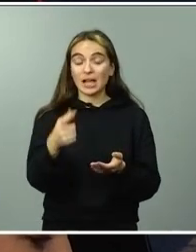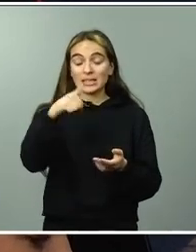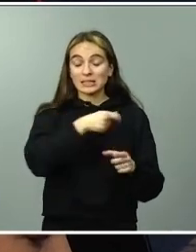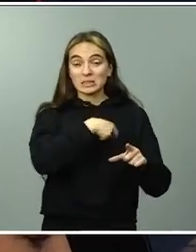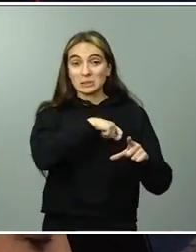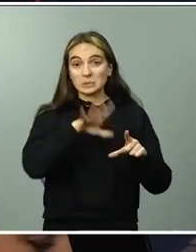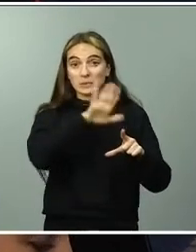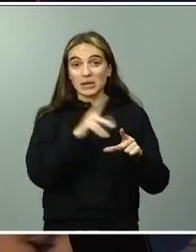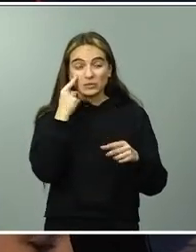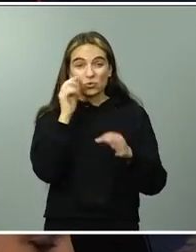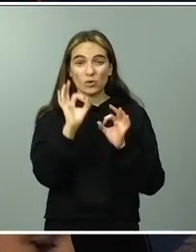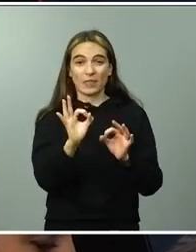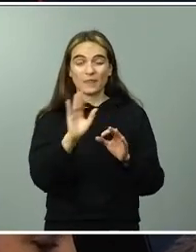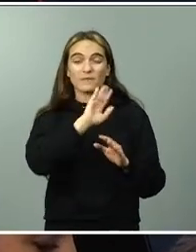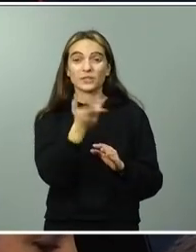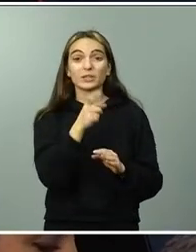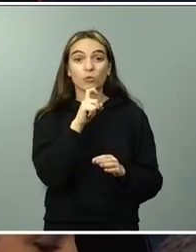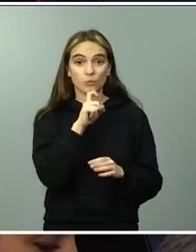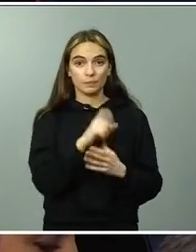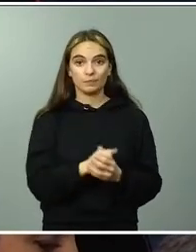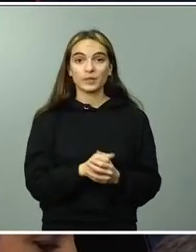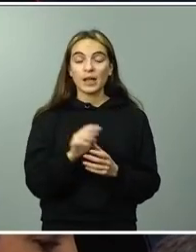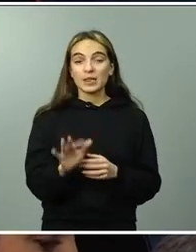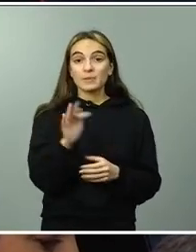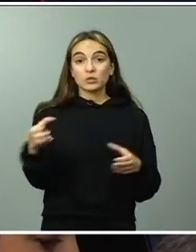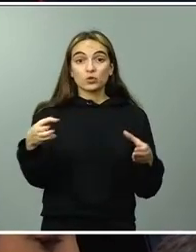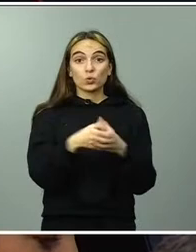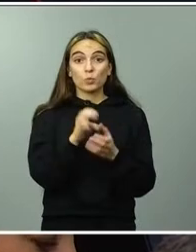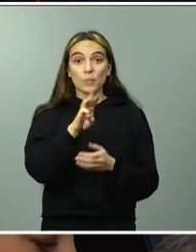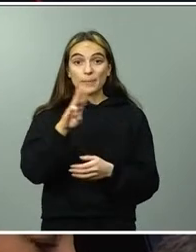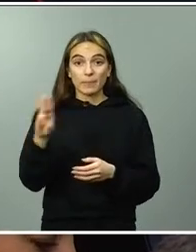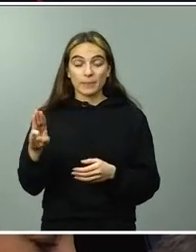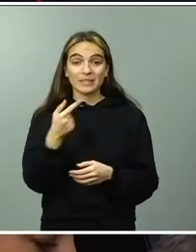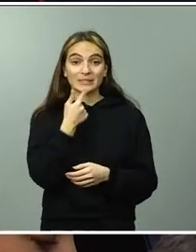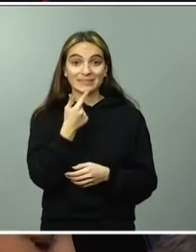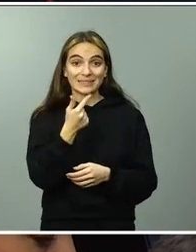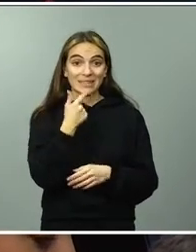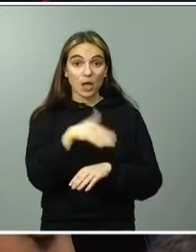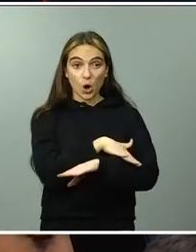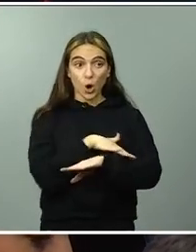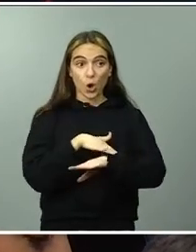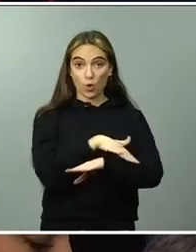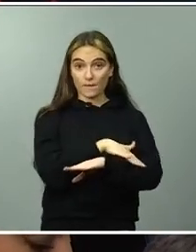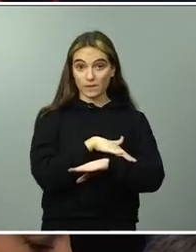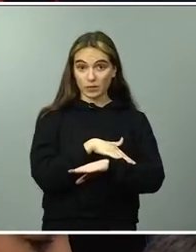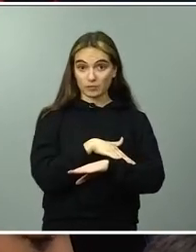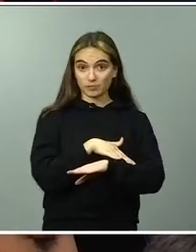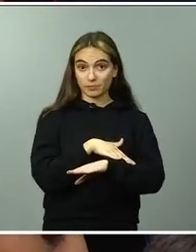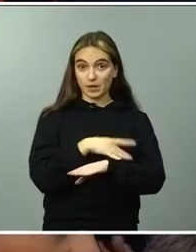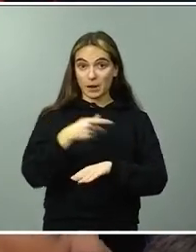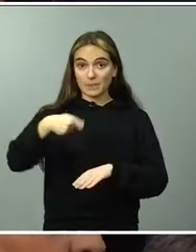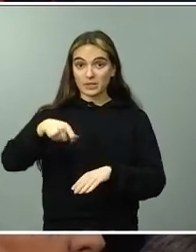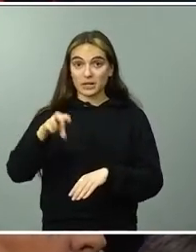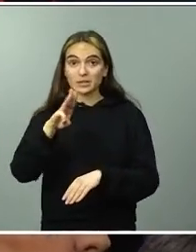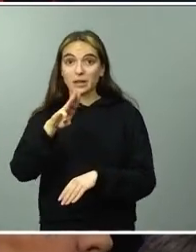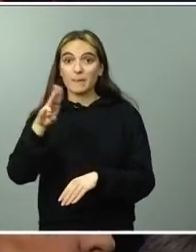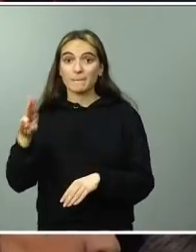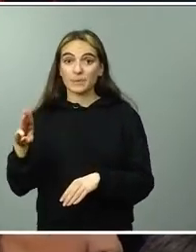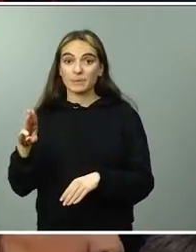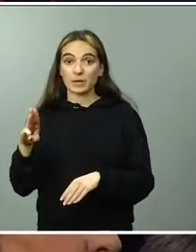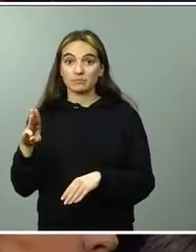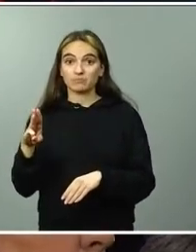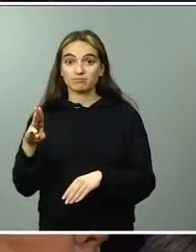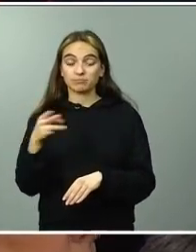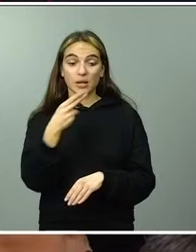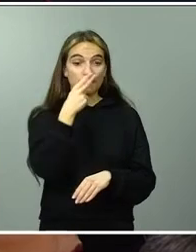manera con esto, hoy el Partido Popular ha denunciado que el gobierno ha impedido a Alberto Núñez de visitar a las tropas españolas desplegadas en Letonia.